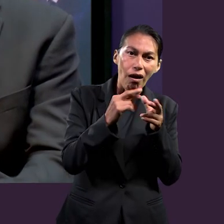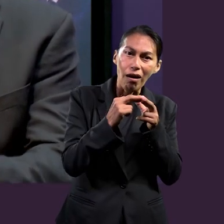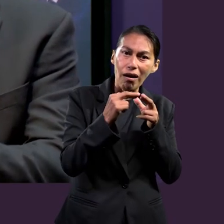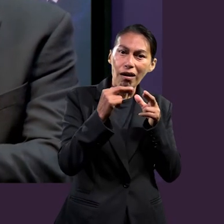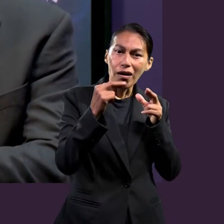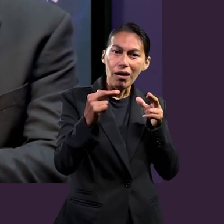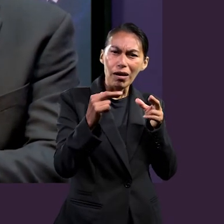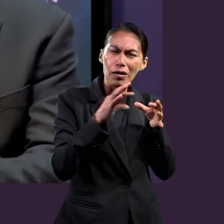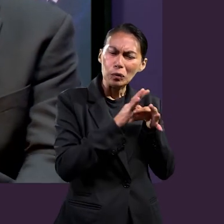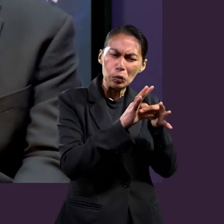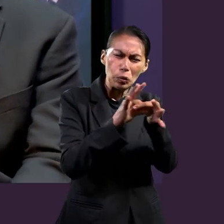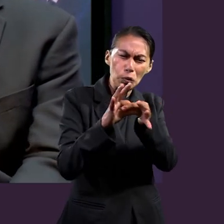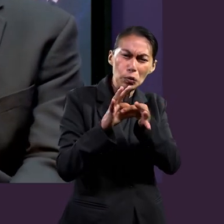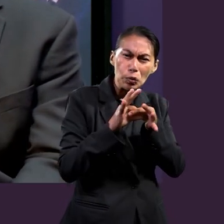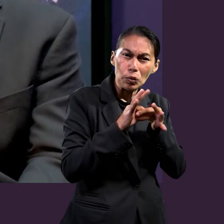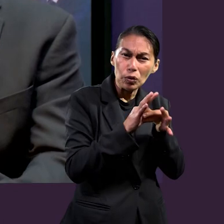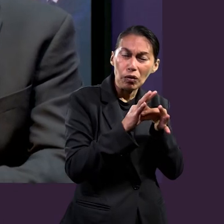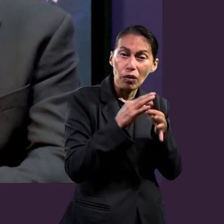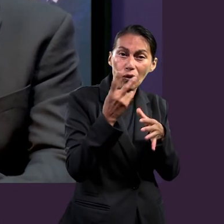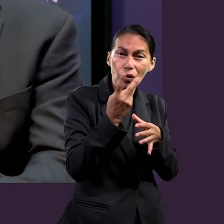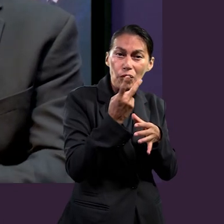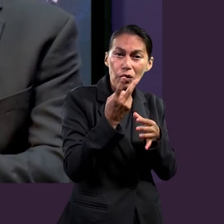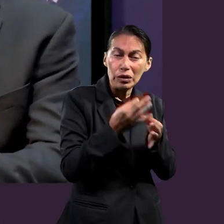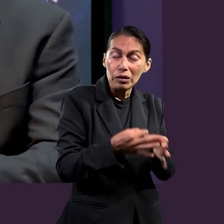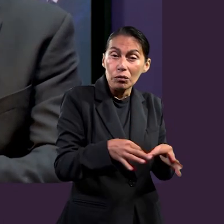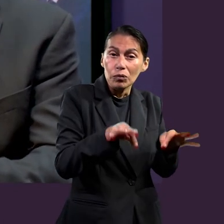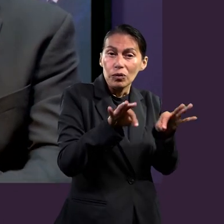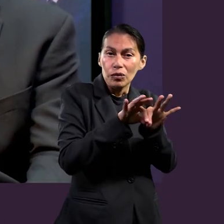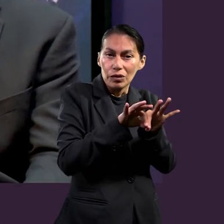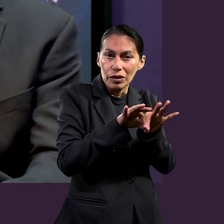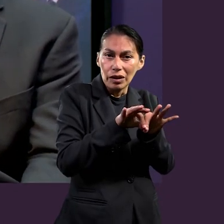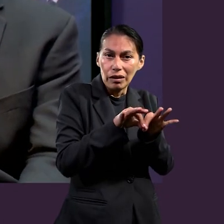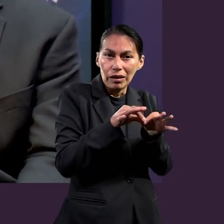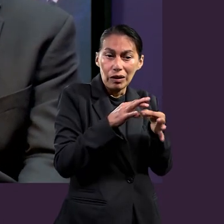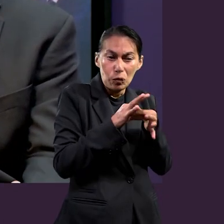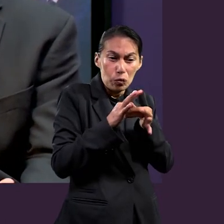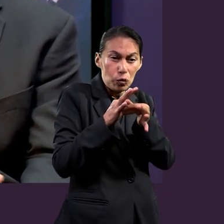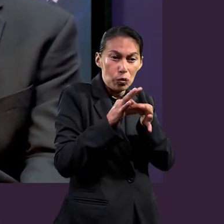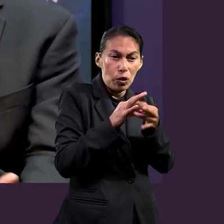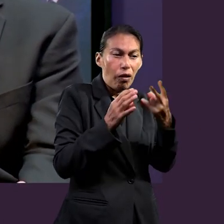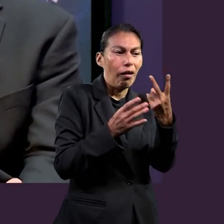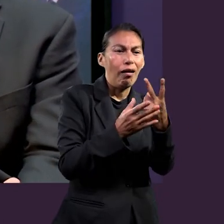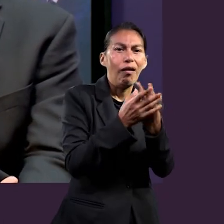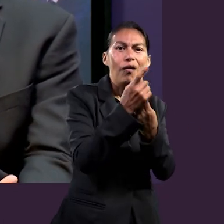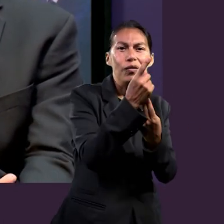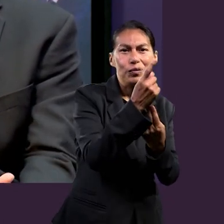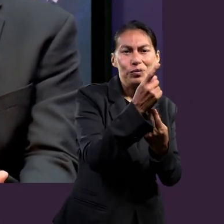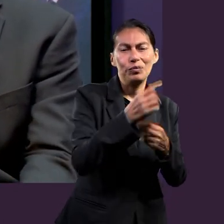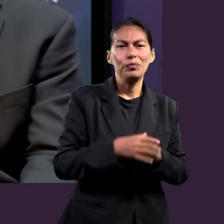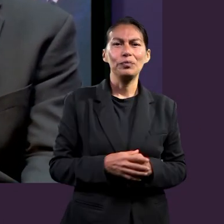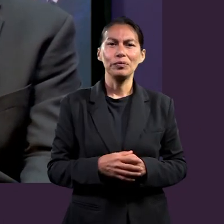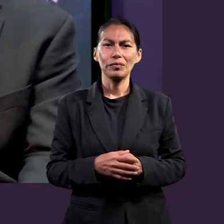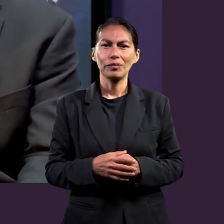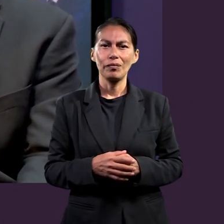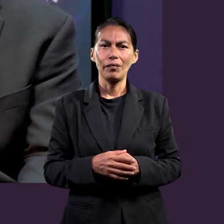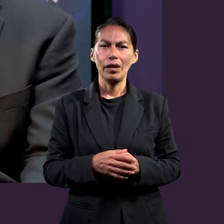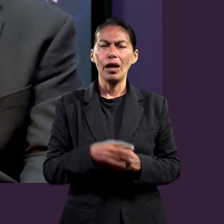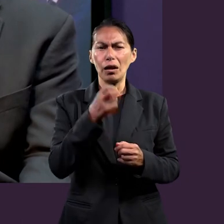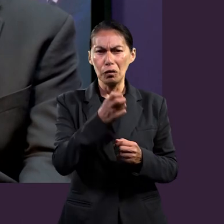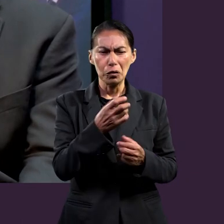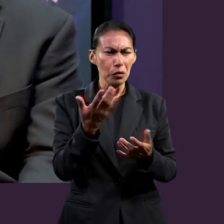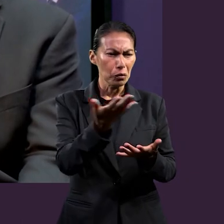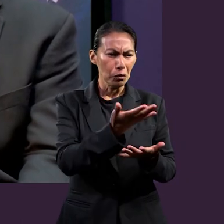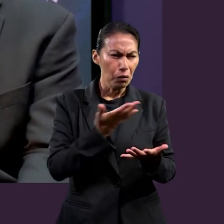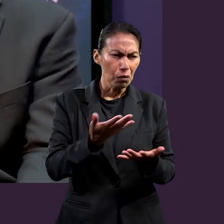relación conyugal, una relación en donde son dos. Y sí, y qué mejor ahora que hablar de esa